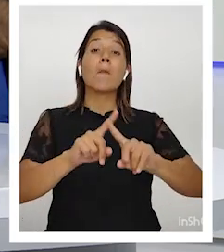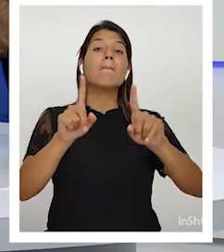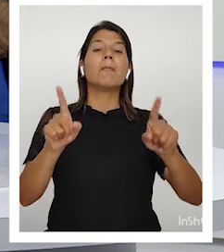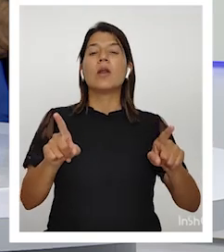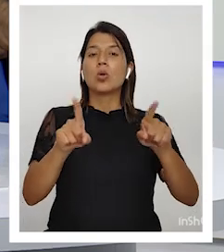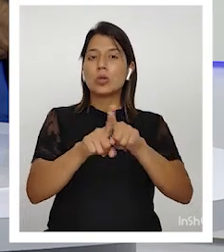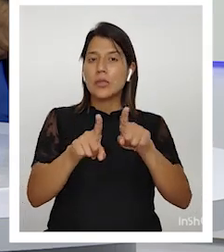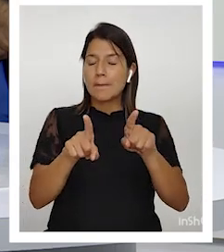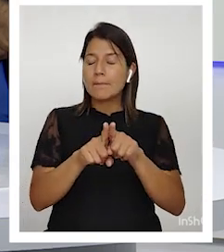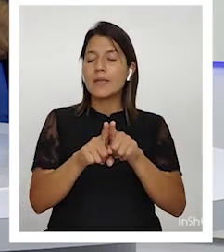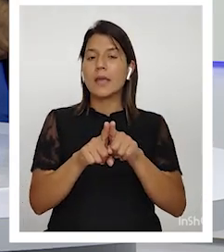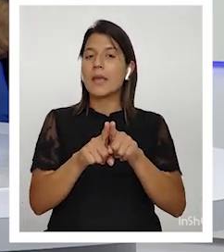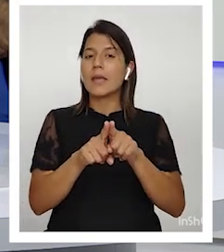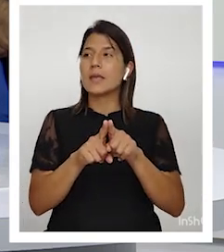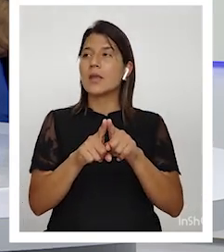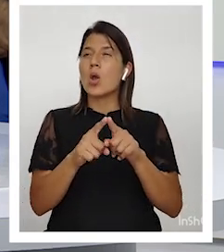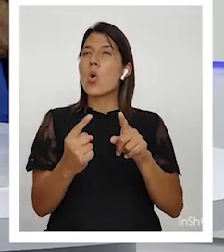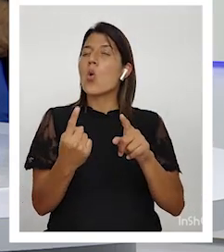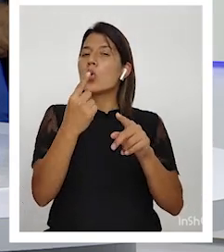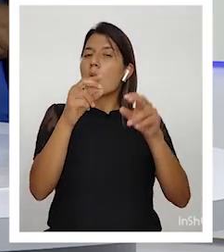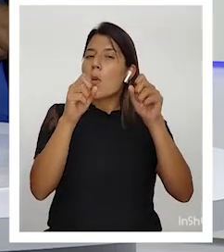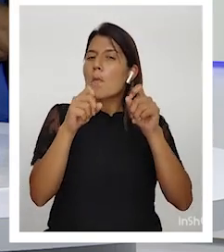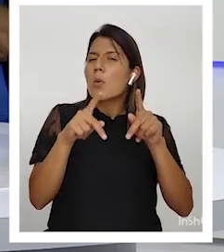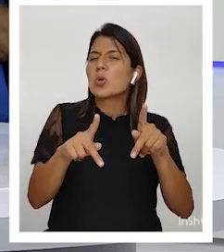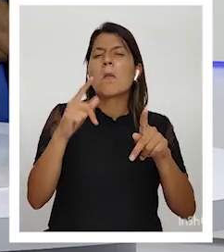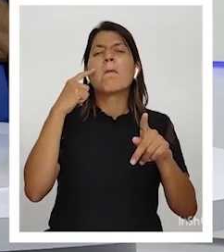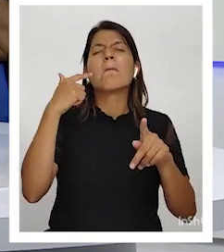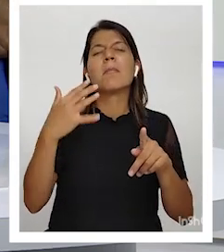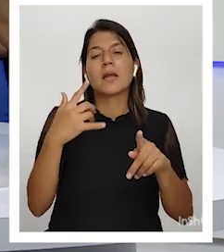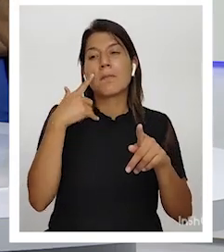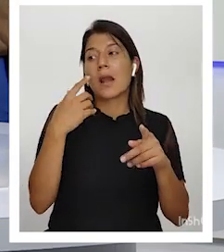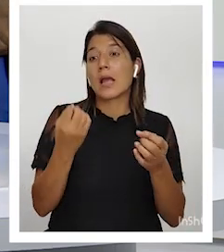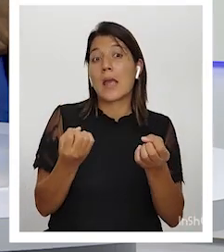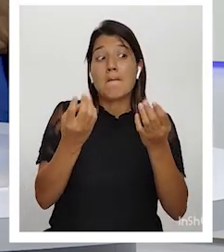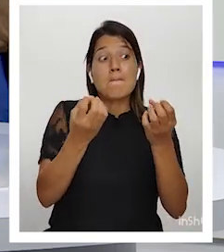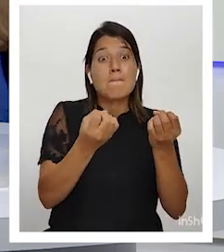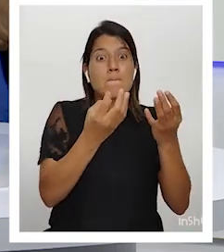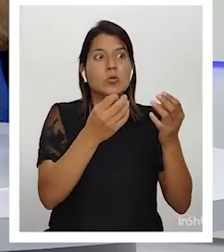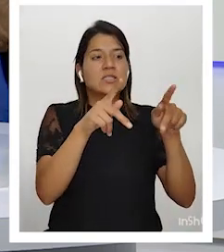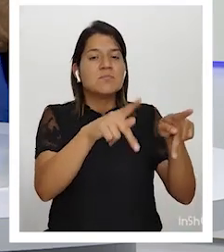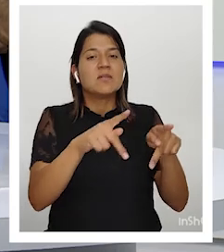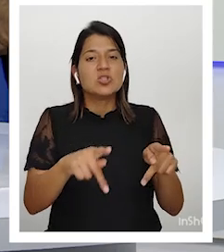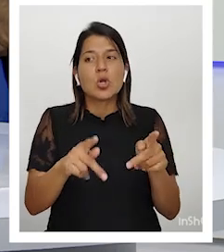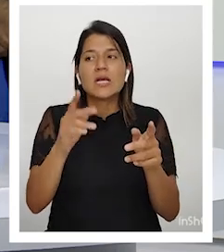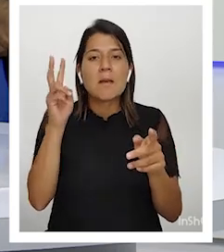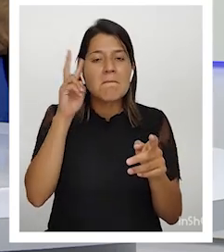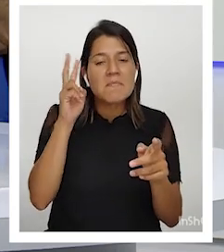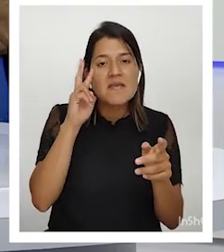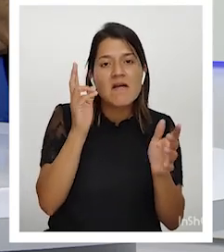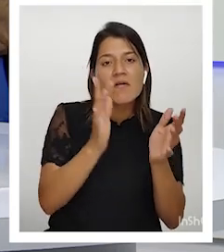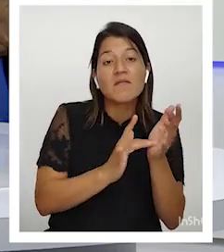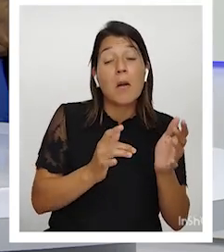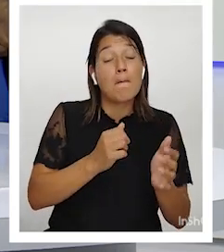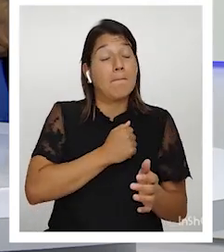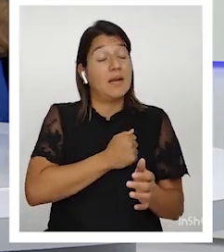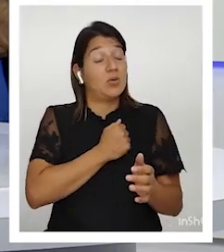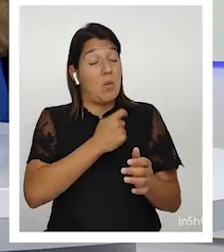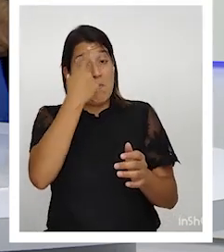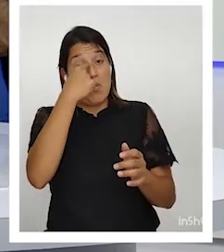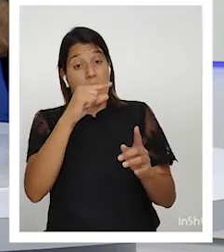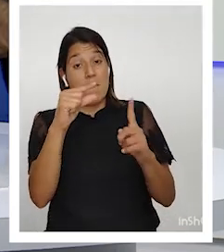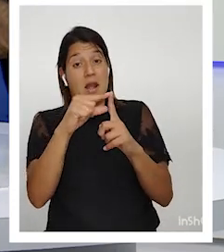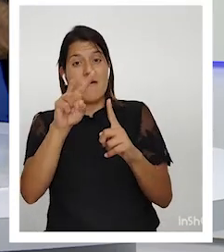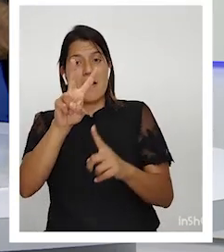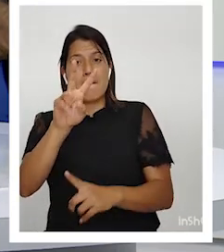también ha sido espacio para que un montón de vividores perdón la expresión pero